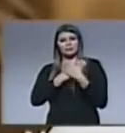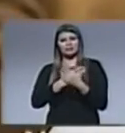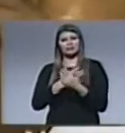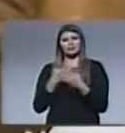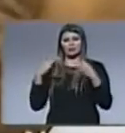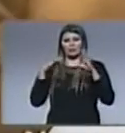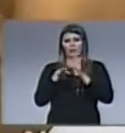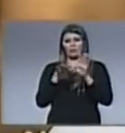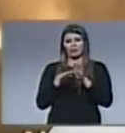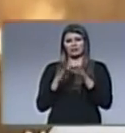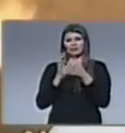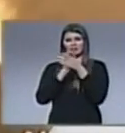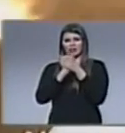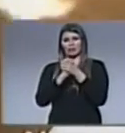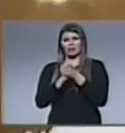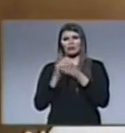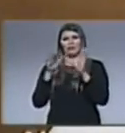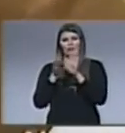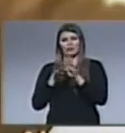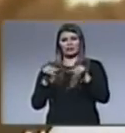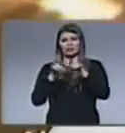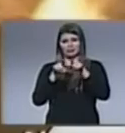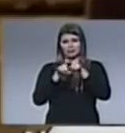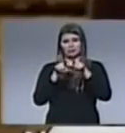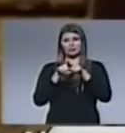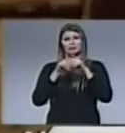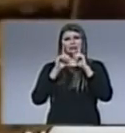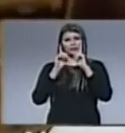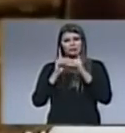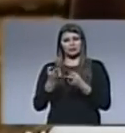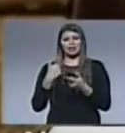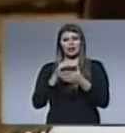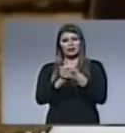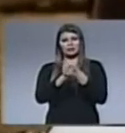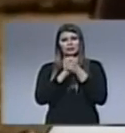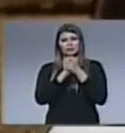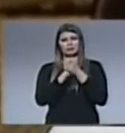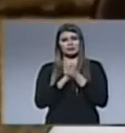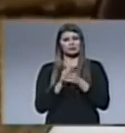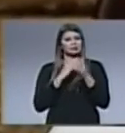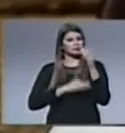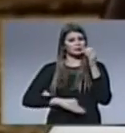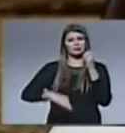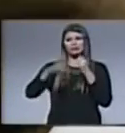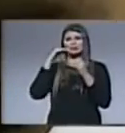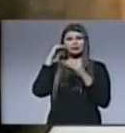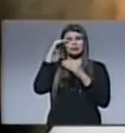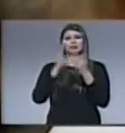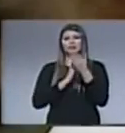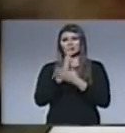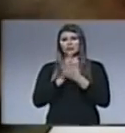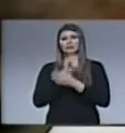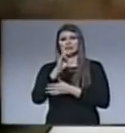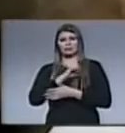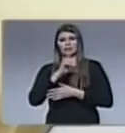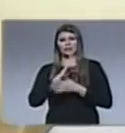casi igual como amigo es ser también como un hermano y que la amistad sobre todo tiene que tener contener el